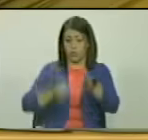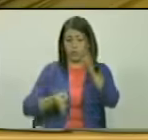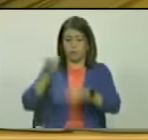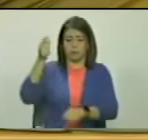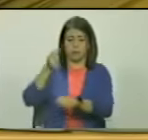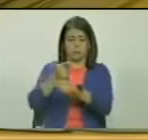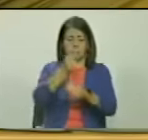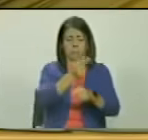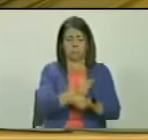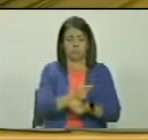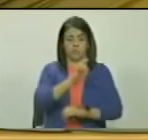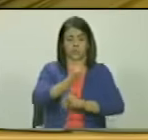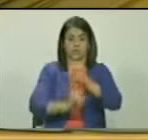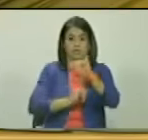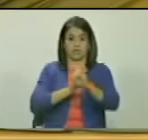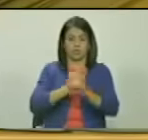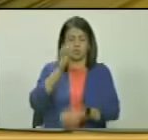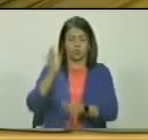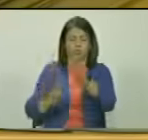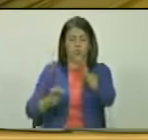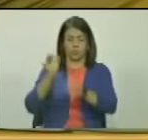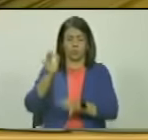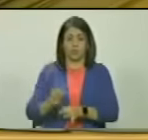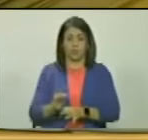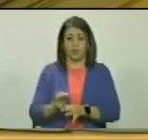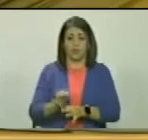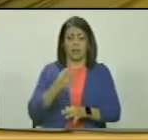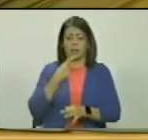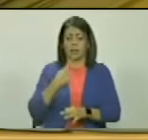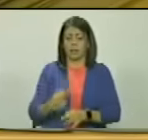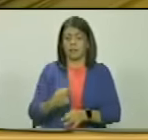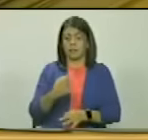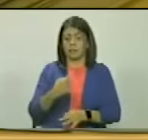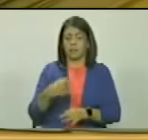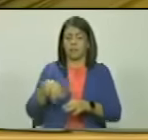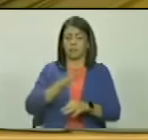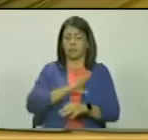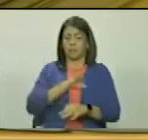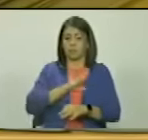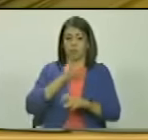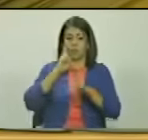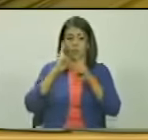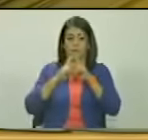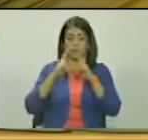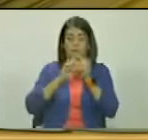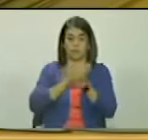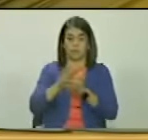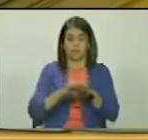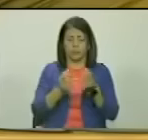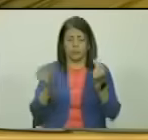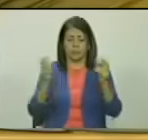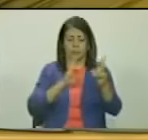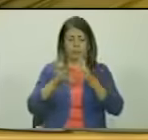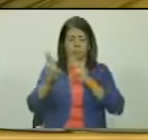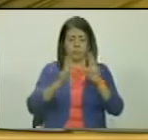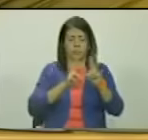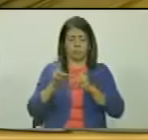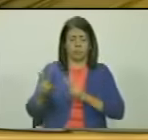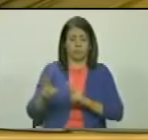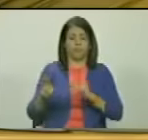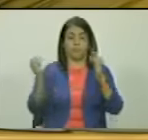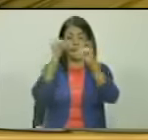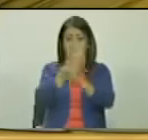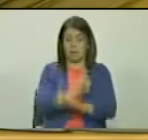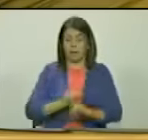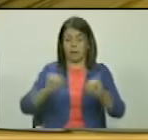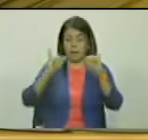arbitrales y la corte internacional de justicia de atribuirse jurisdicción para conocer o resolver asuntos relacionados con su